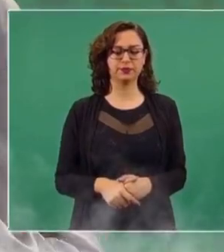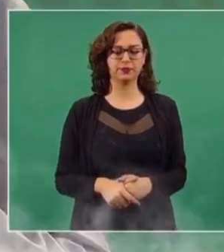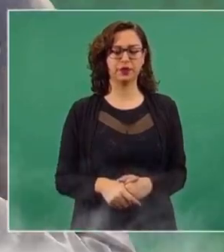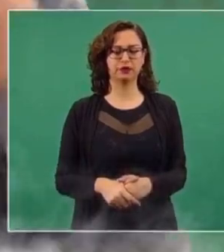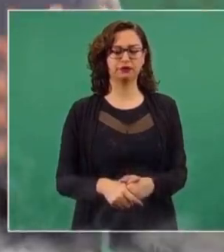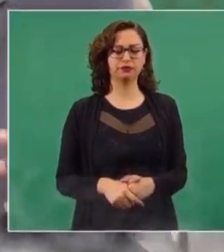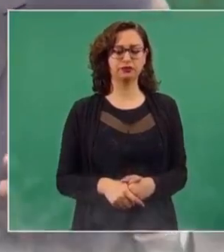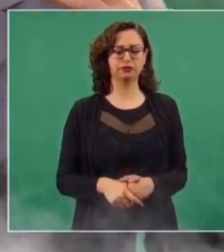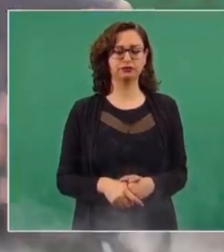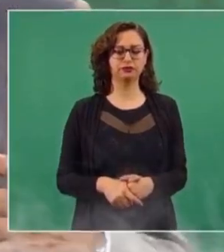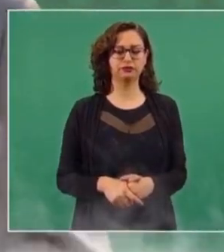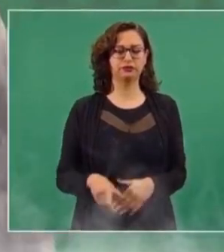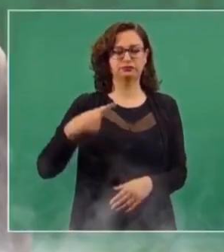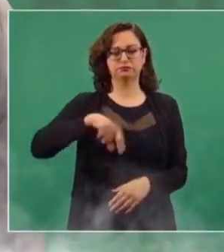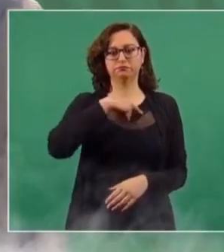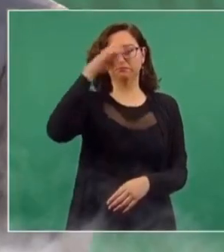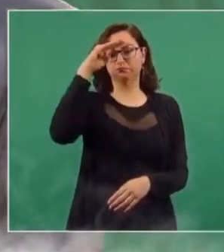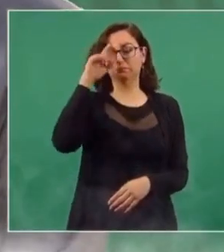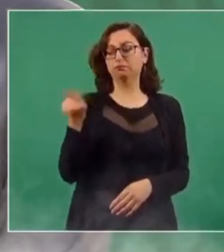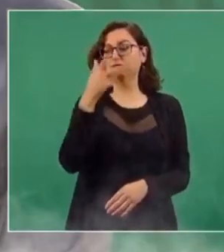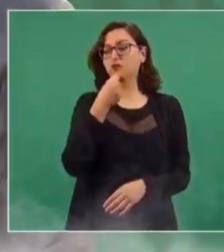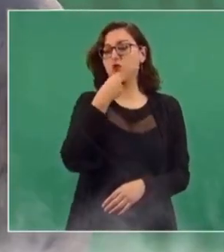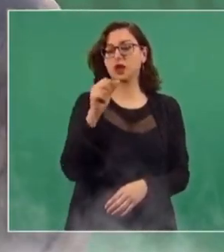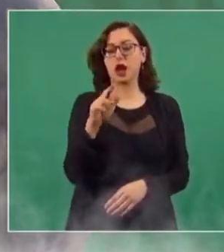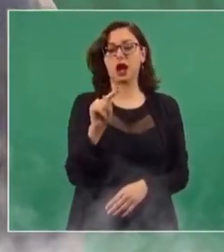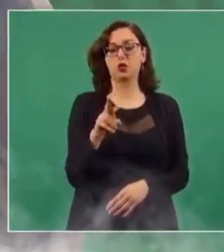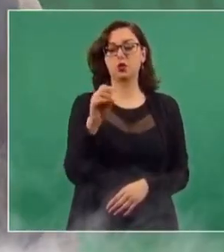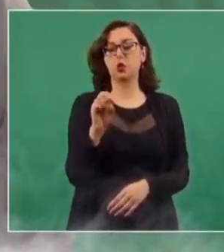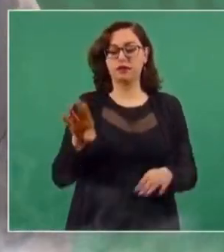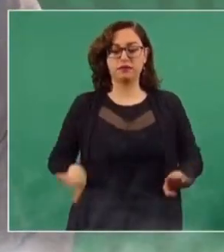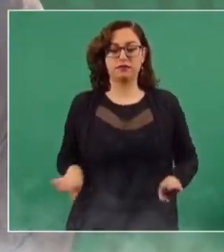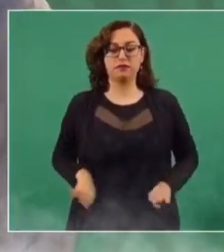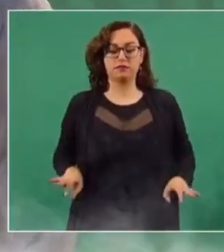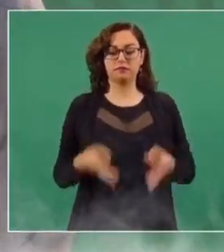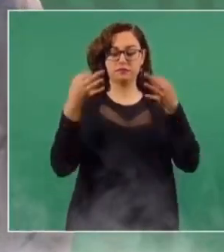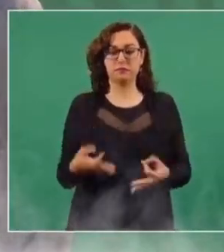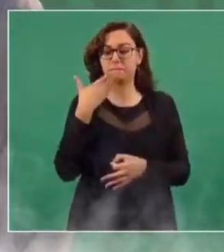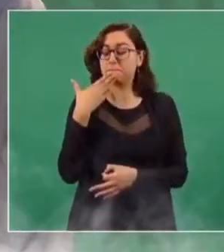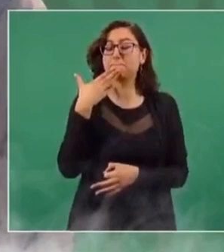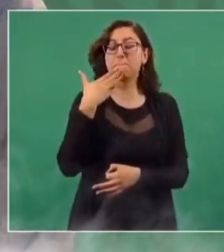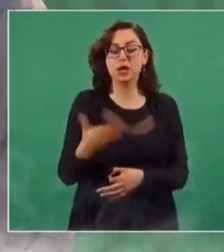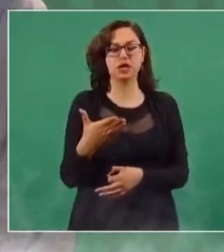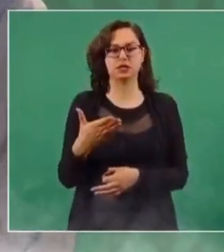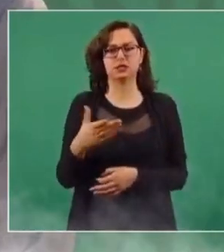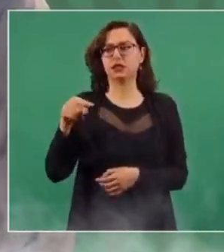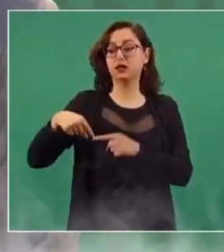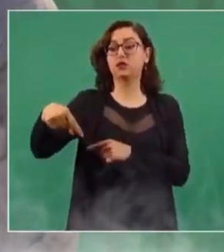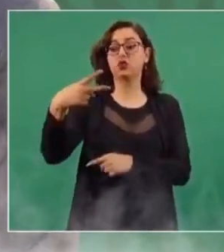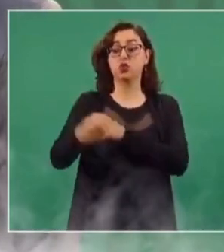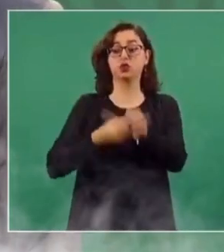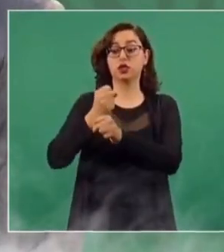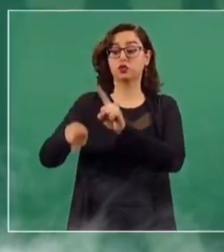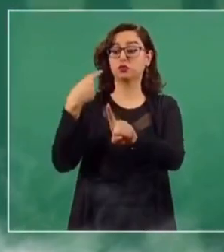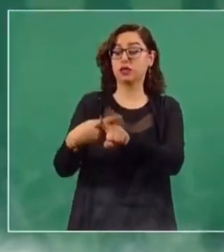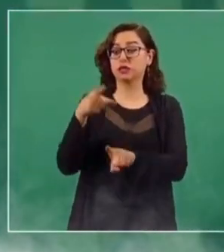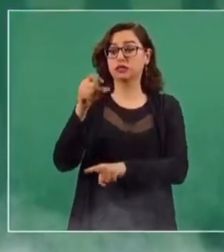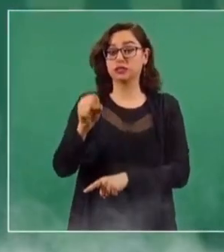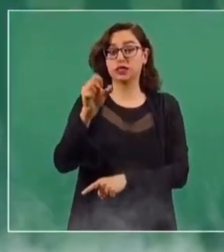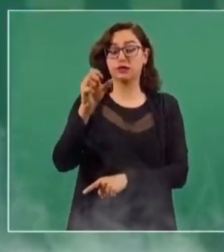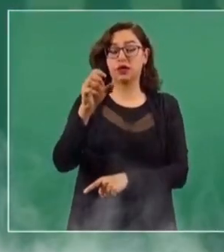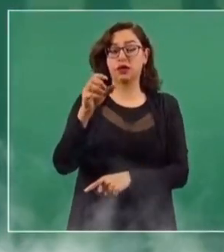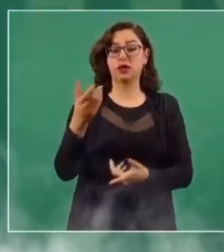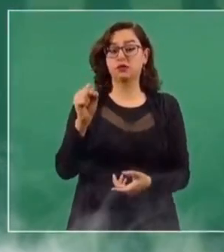Esa mi opinión. Consideramos que el ministro, Arturo Saldívar, es una gente íntegra que podría llevar a cabo en dos años esa reforma.